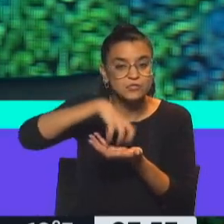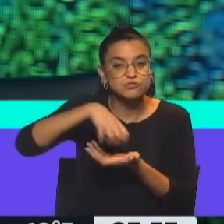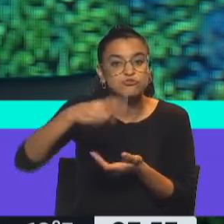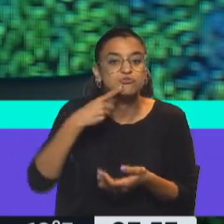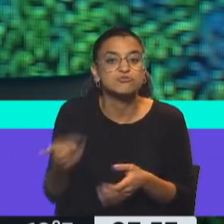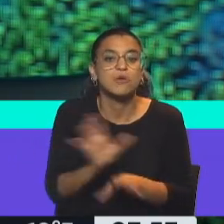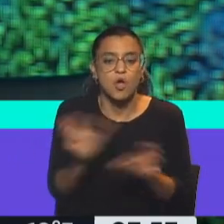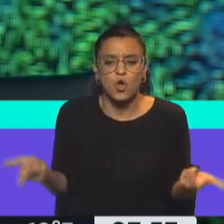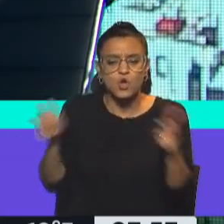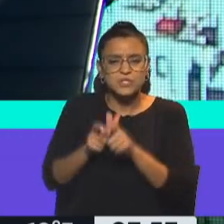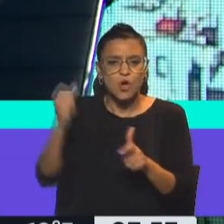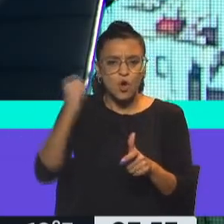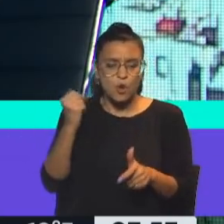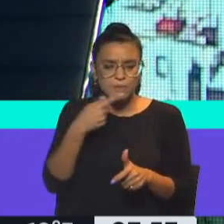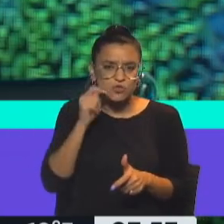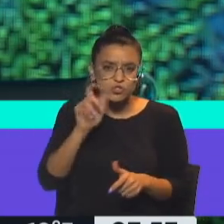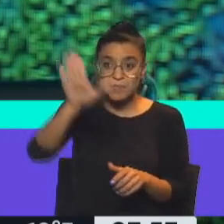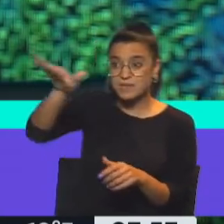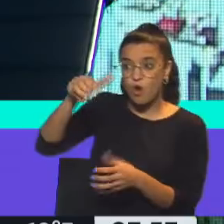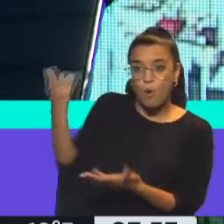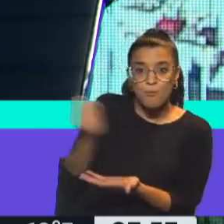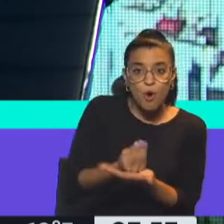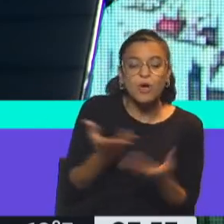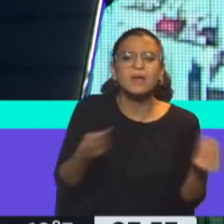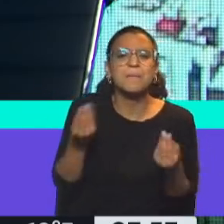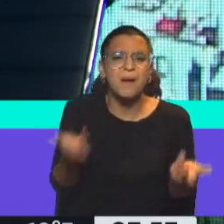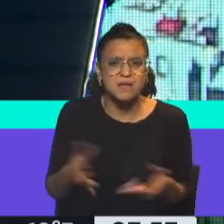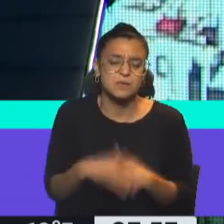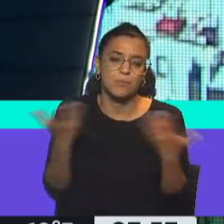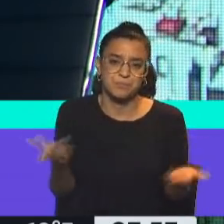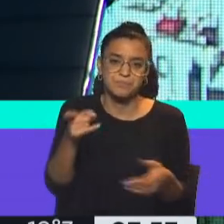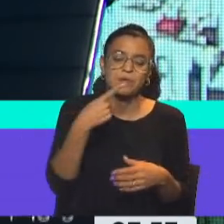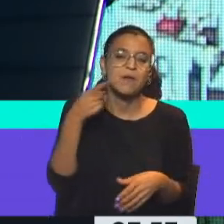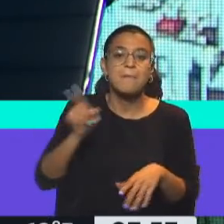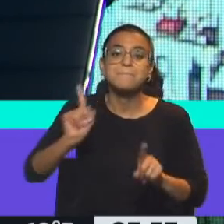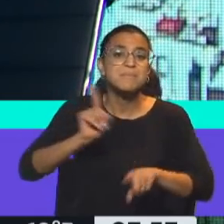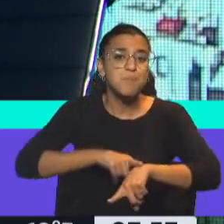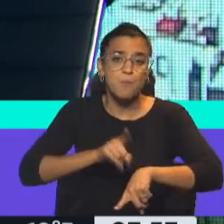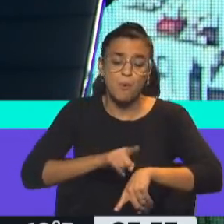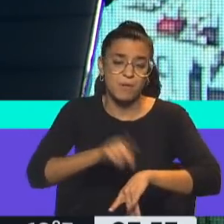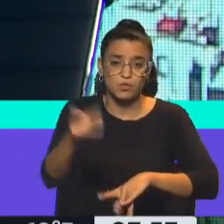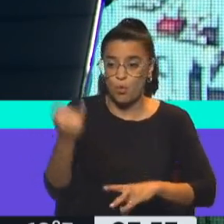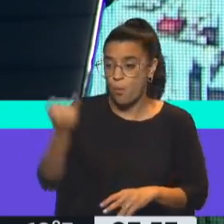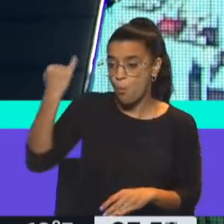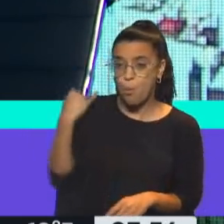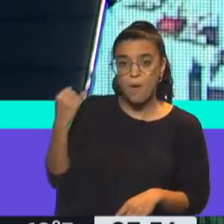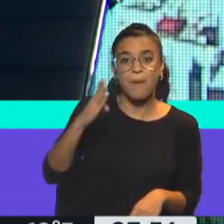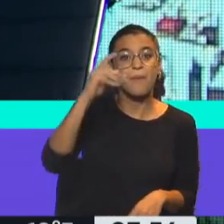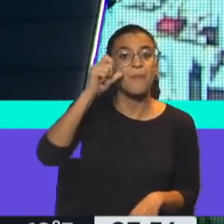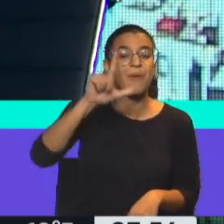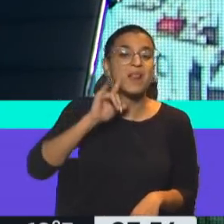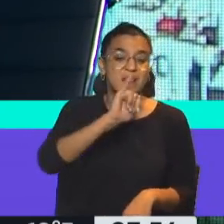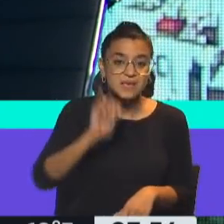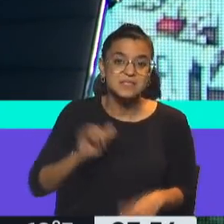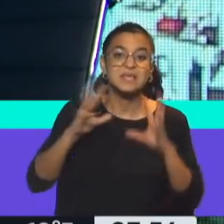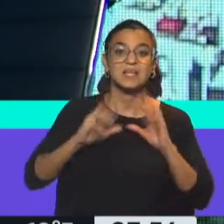Consejo Económico y Social? Ese es se lo había convocado, ¿no? ¿Qué sucederá? Porque se va a dar de manera simultánea. En realidad, el jueves ya Gustavo Vélez, el secretario de